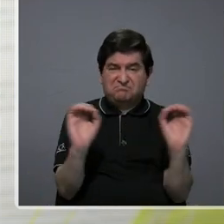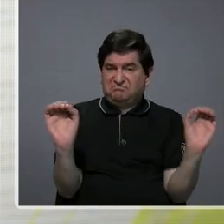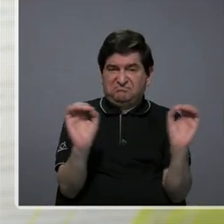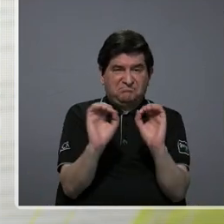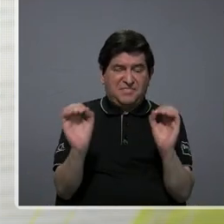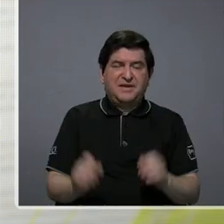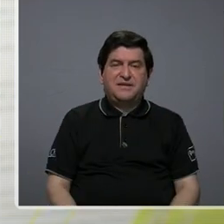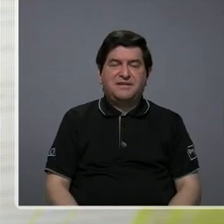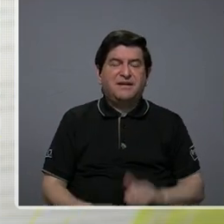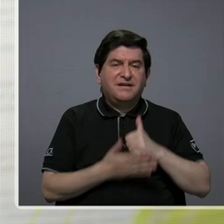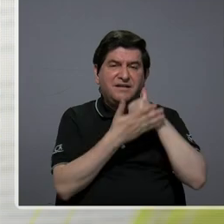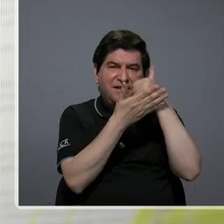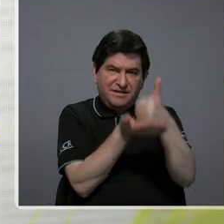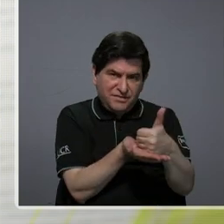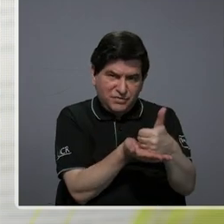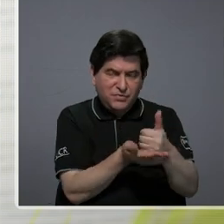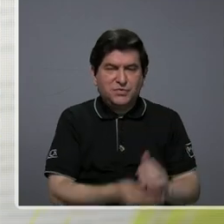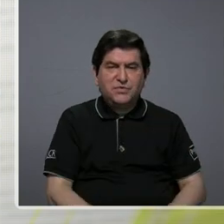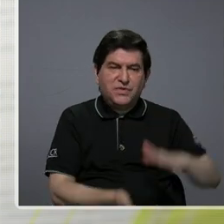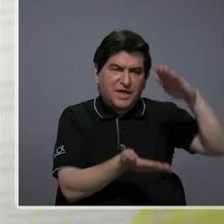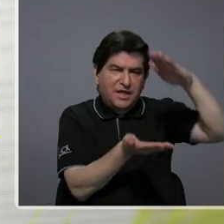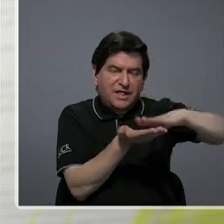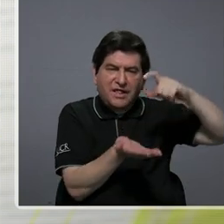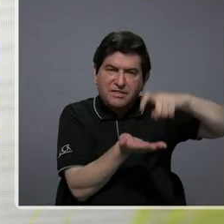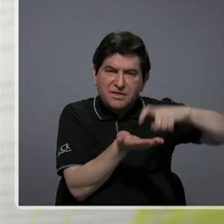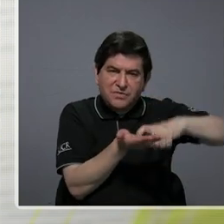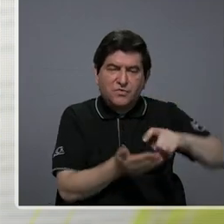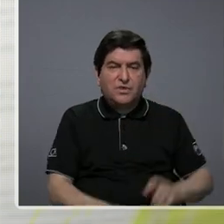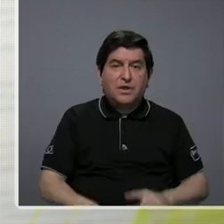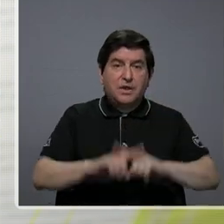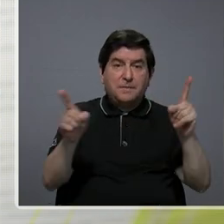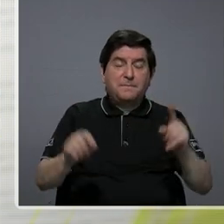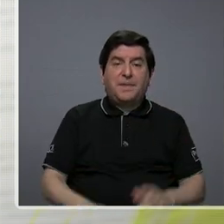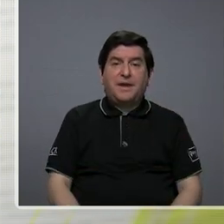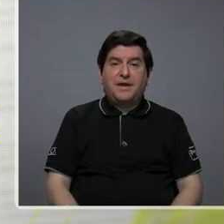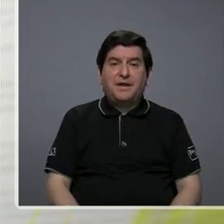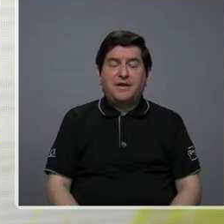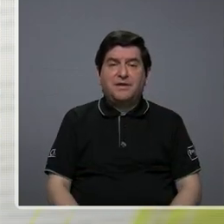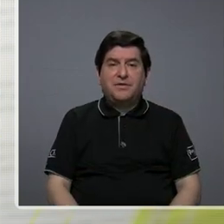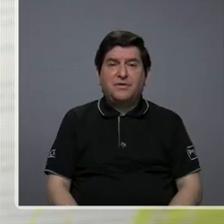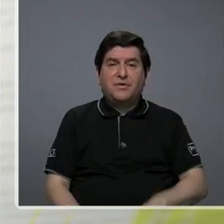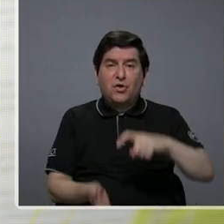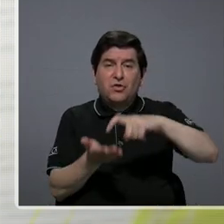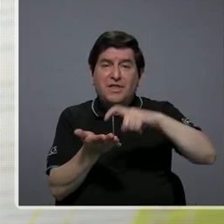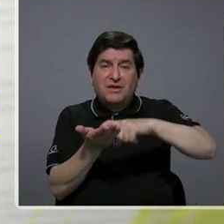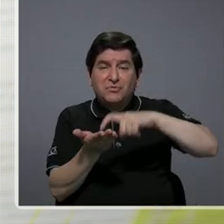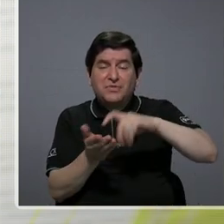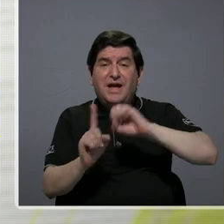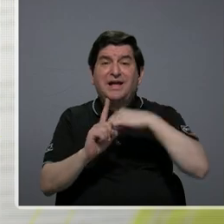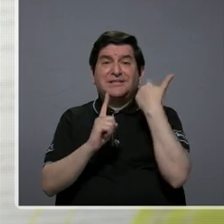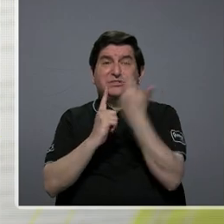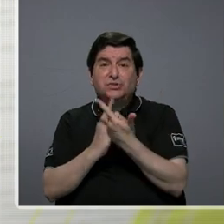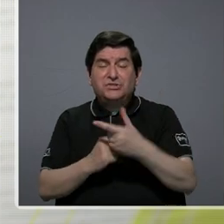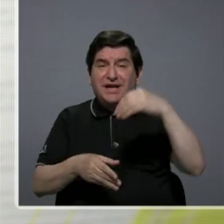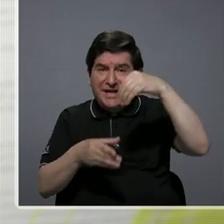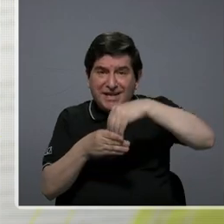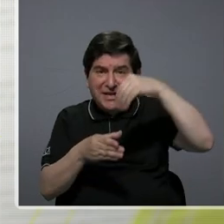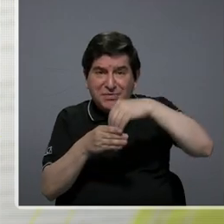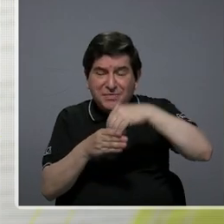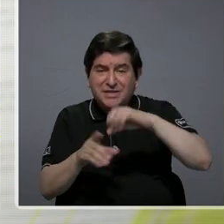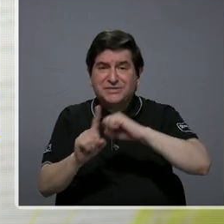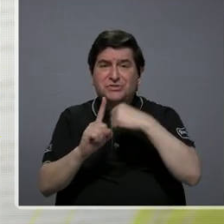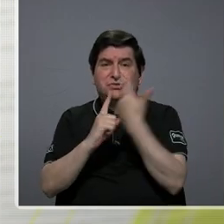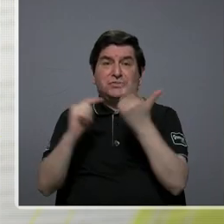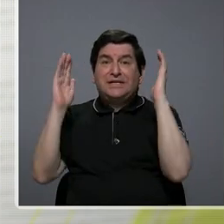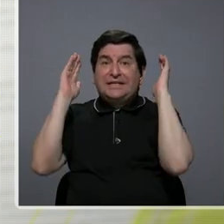sirve disminuir el déficit cuando tenemos un déficit fiscal un déficit social en inversión social enorme